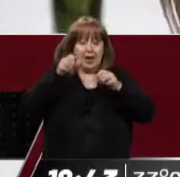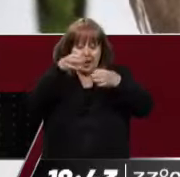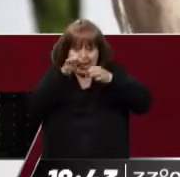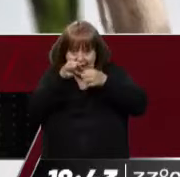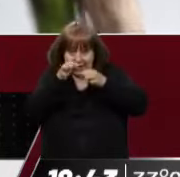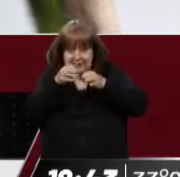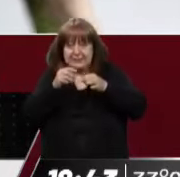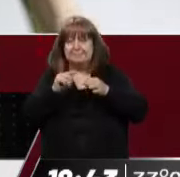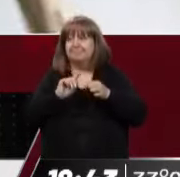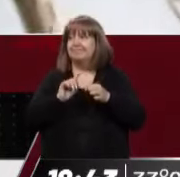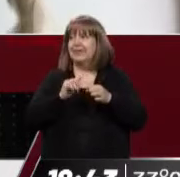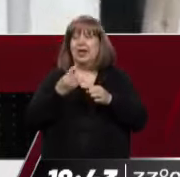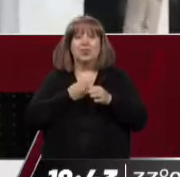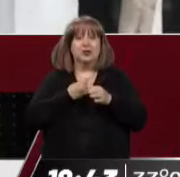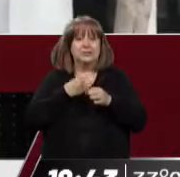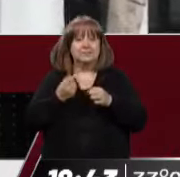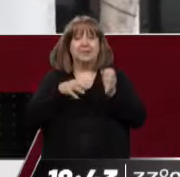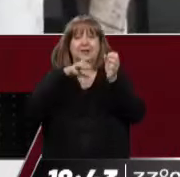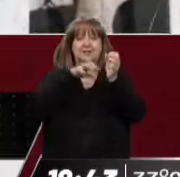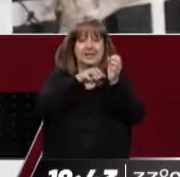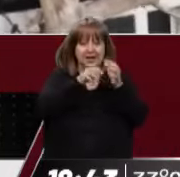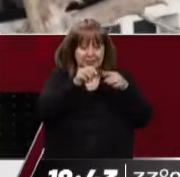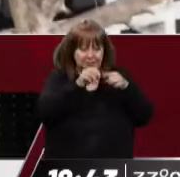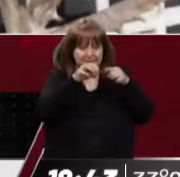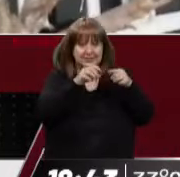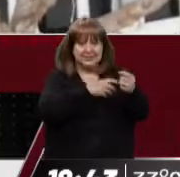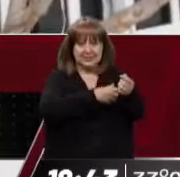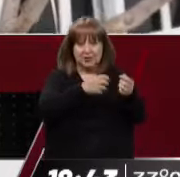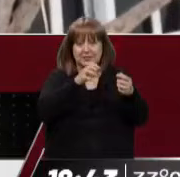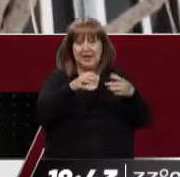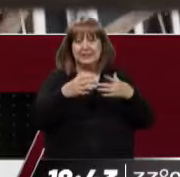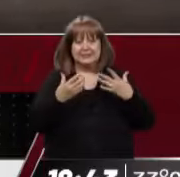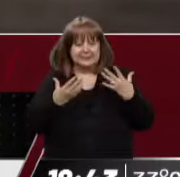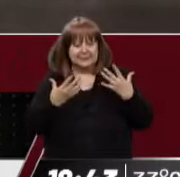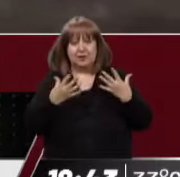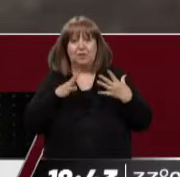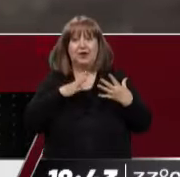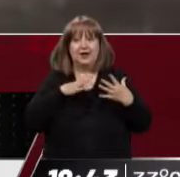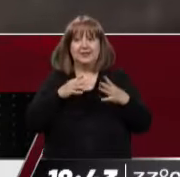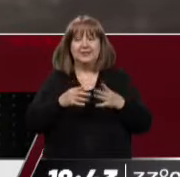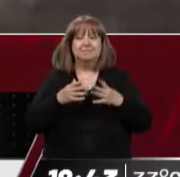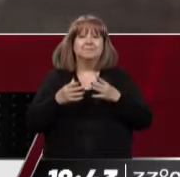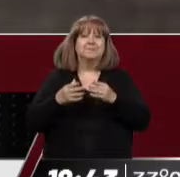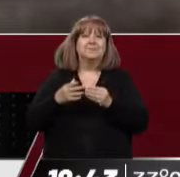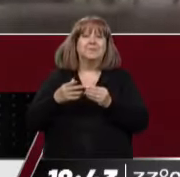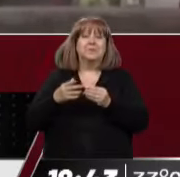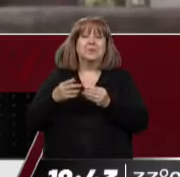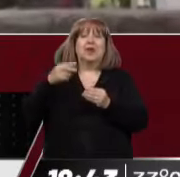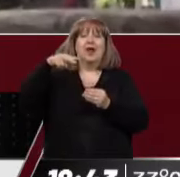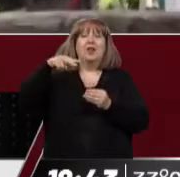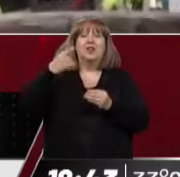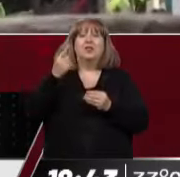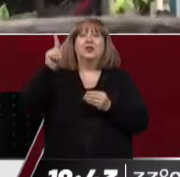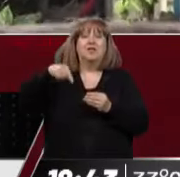no logramos detectar nada, entonces no podemos atribuirle a la ornitosis la neumonía.